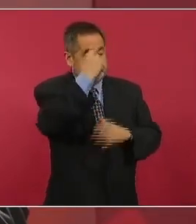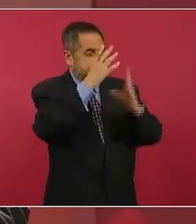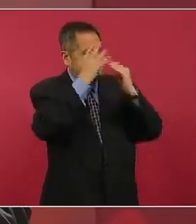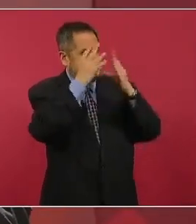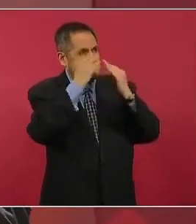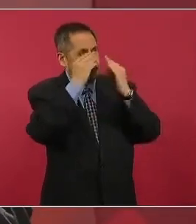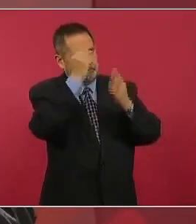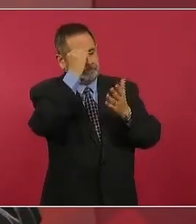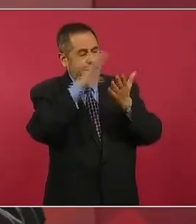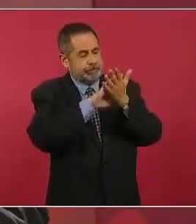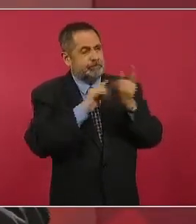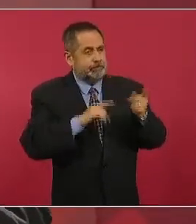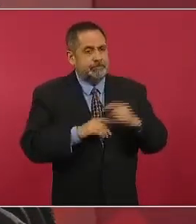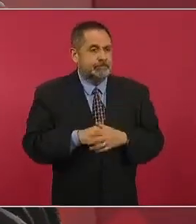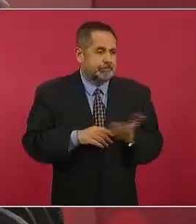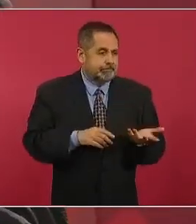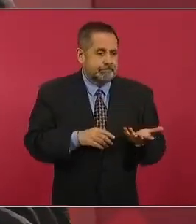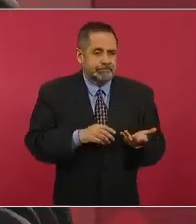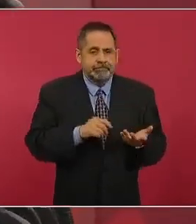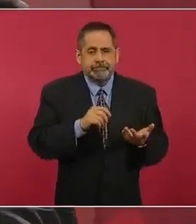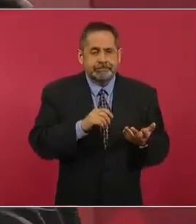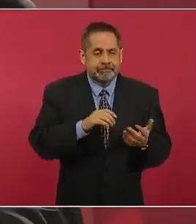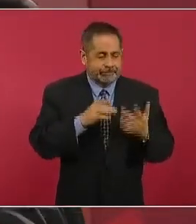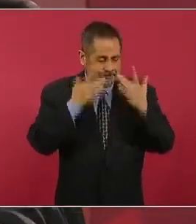y lo nuevo está naciendo